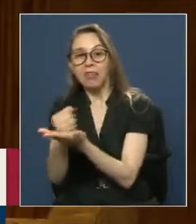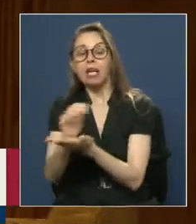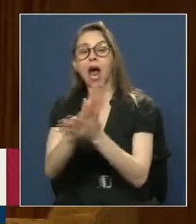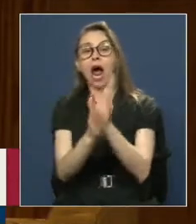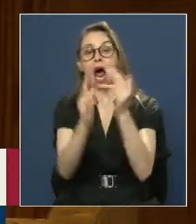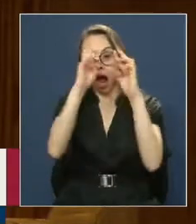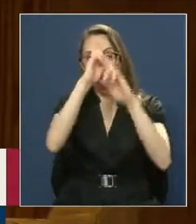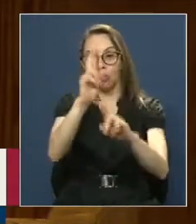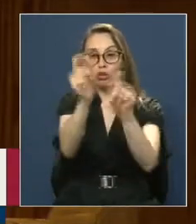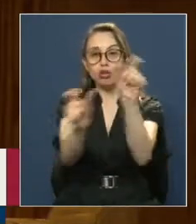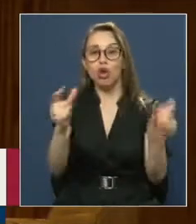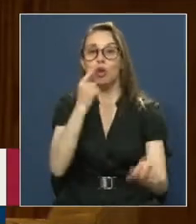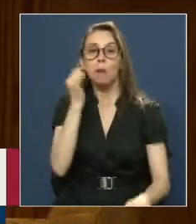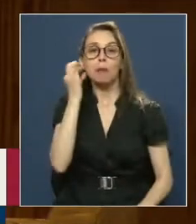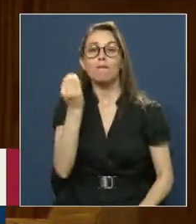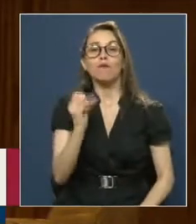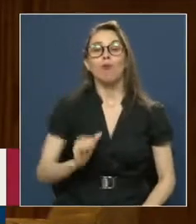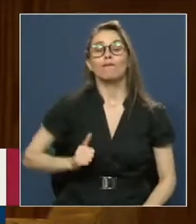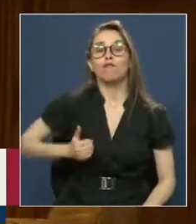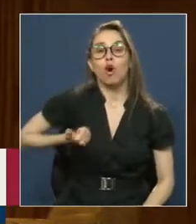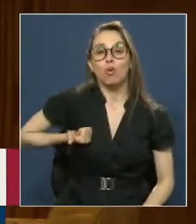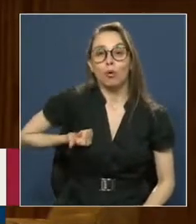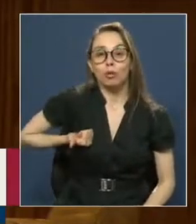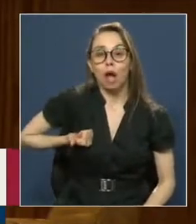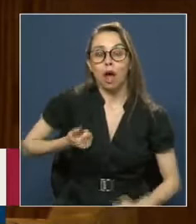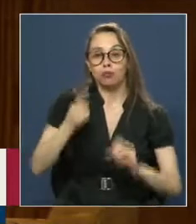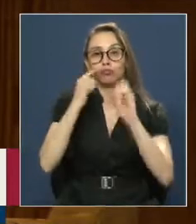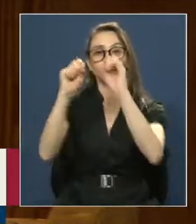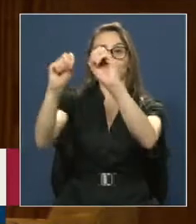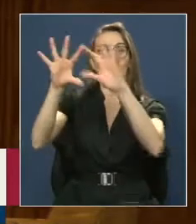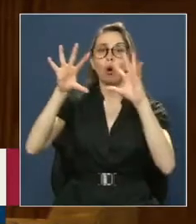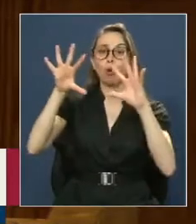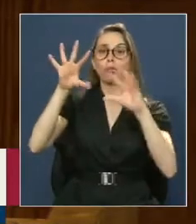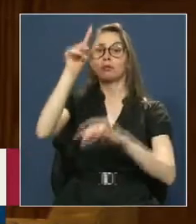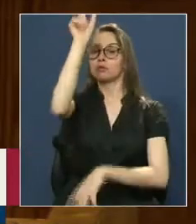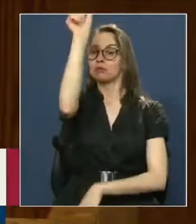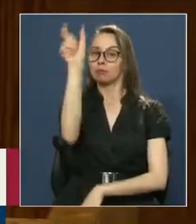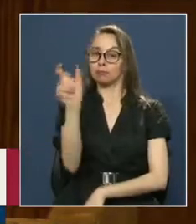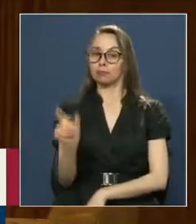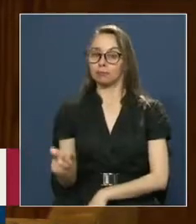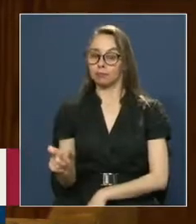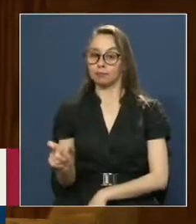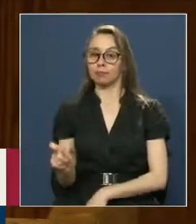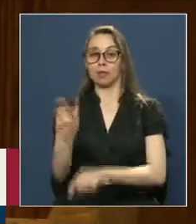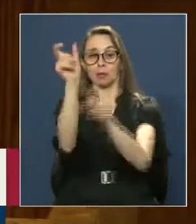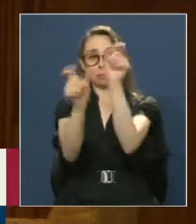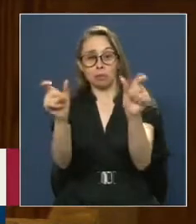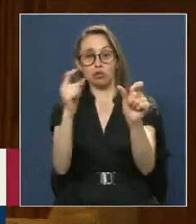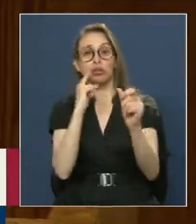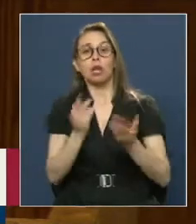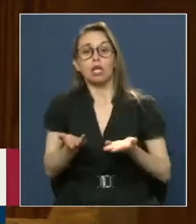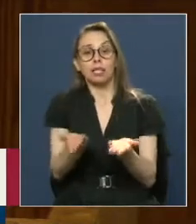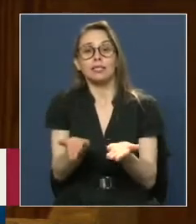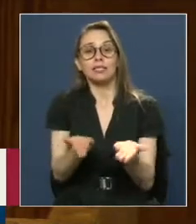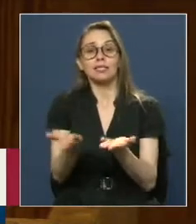mujeres De buena Voluntad Que debemos Enaltecer La figura De quienes Han servido A la patria Desde